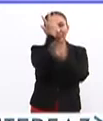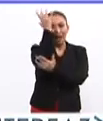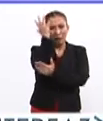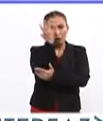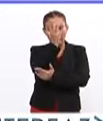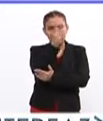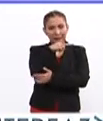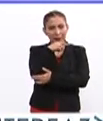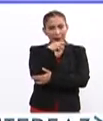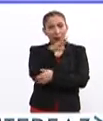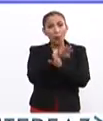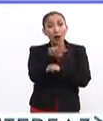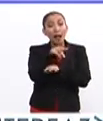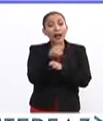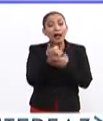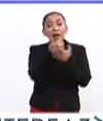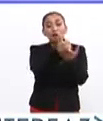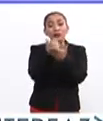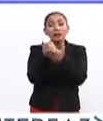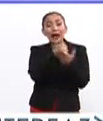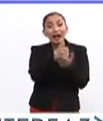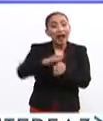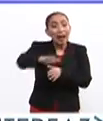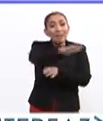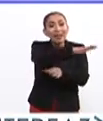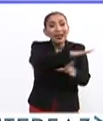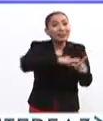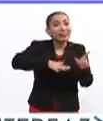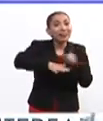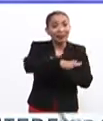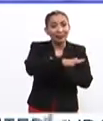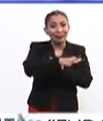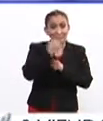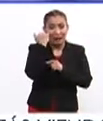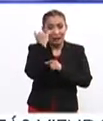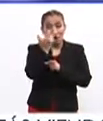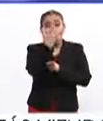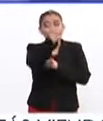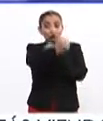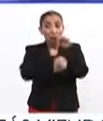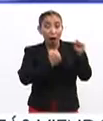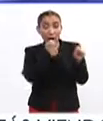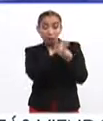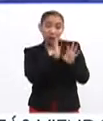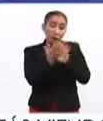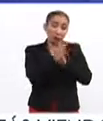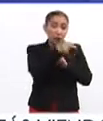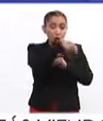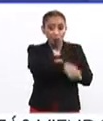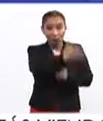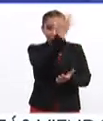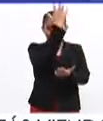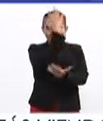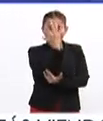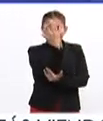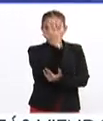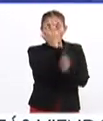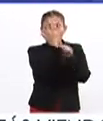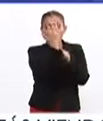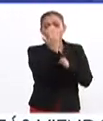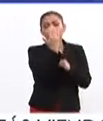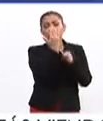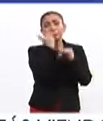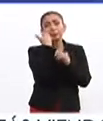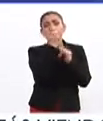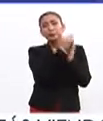es dar beneficios ambientales. Imagínate, va a estar ocho años aproximadamente un árbol. Pues la cantidad